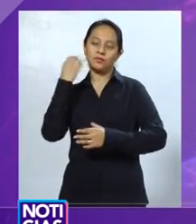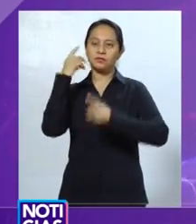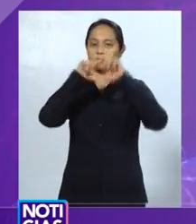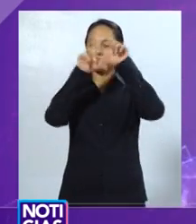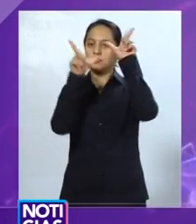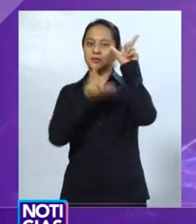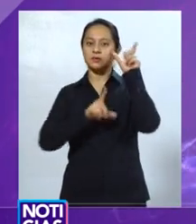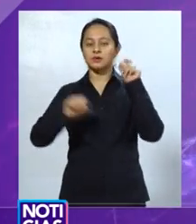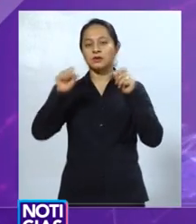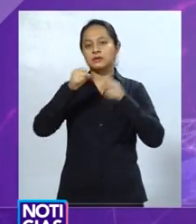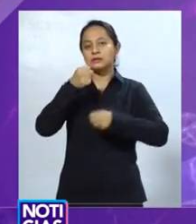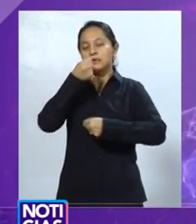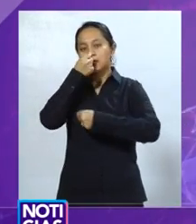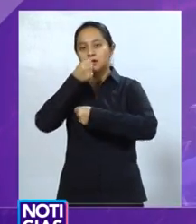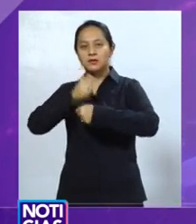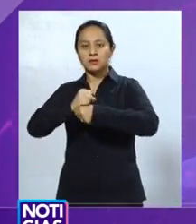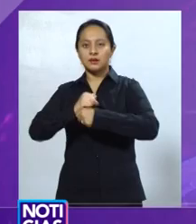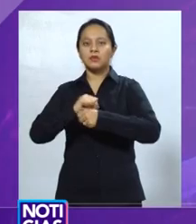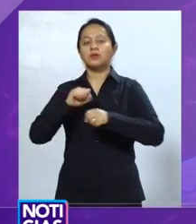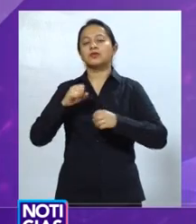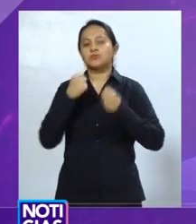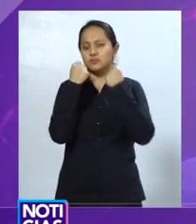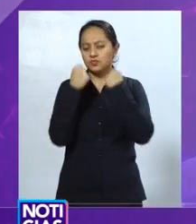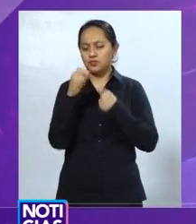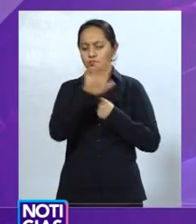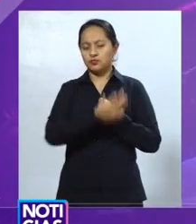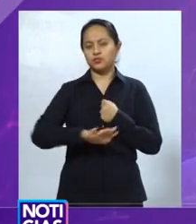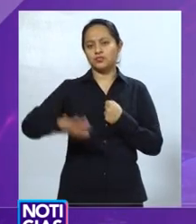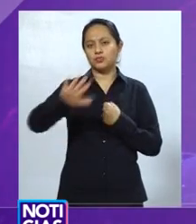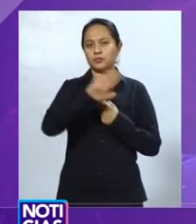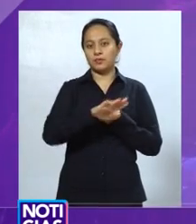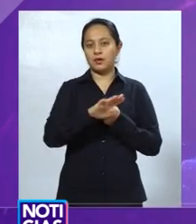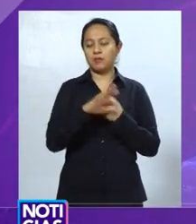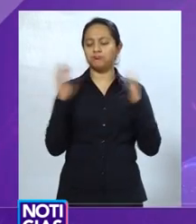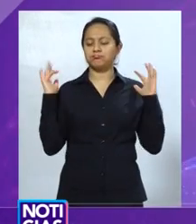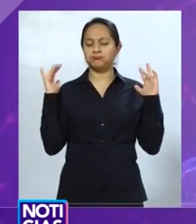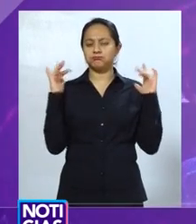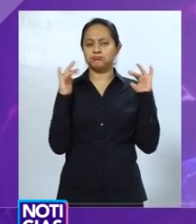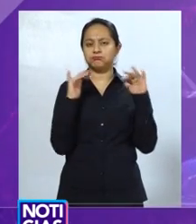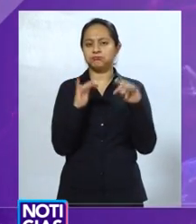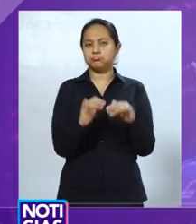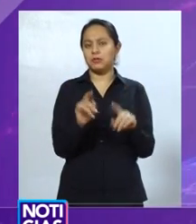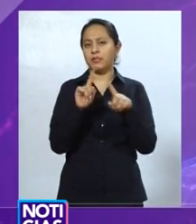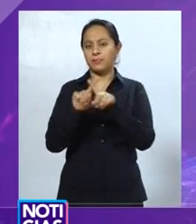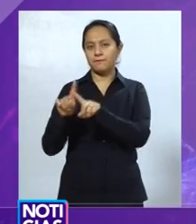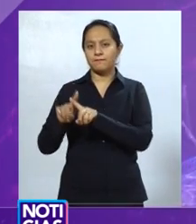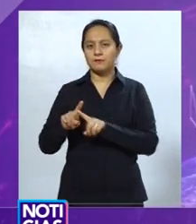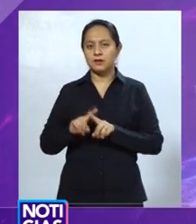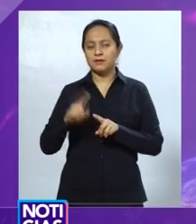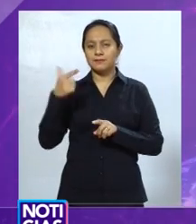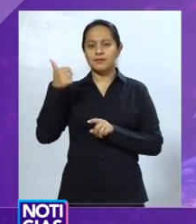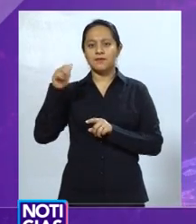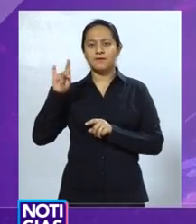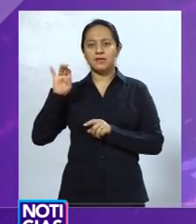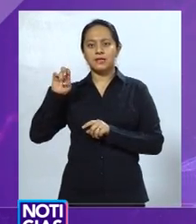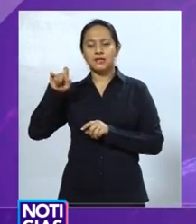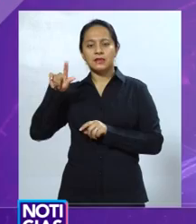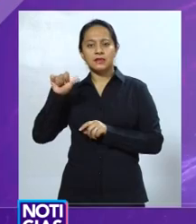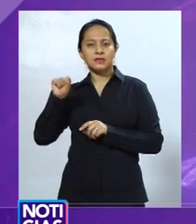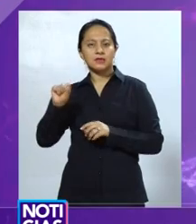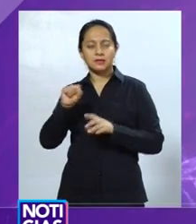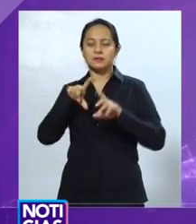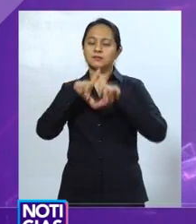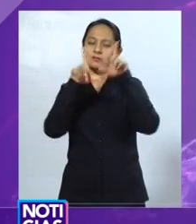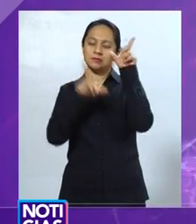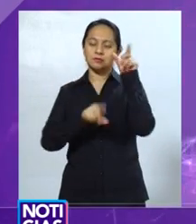Seguridad Pública, reconoció que en algunas zonas del país se ve logrado algunos descensos en delitos, pero en las últimas semanas se